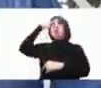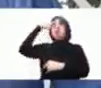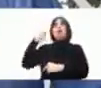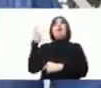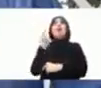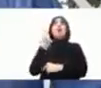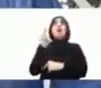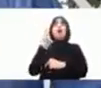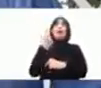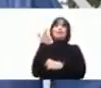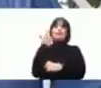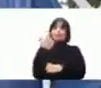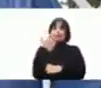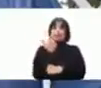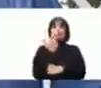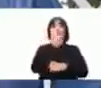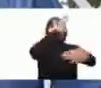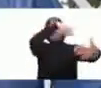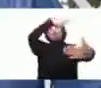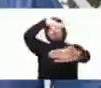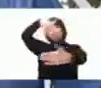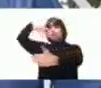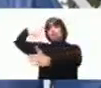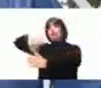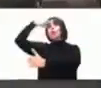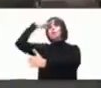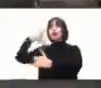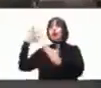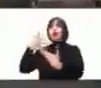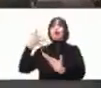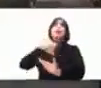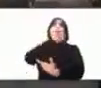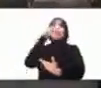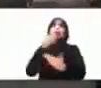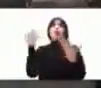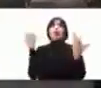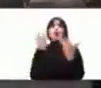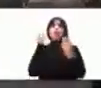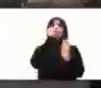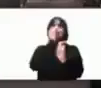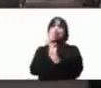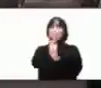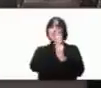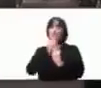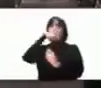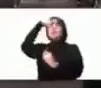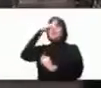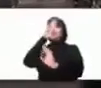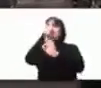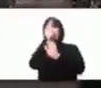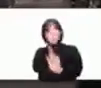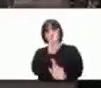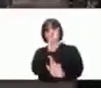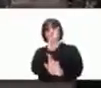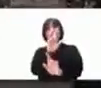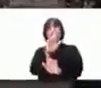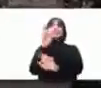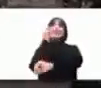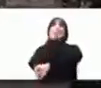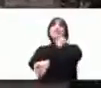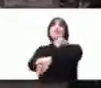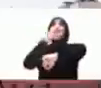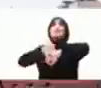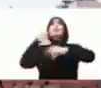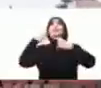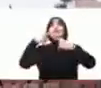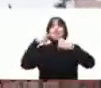obtener recursos necesarios para elegir el monumento dedicado al gran señor de Iztapalapa a Cuitlavo